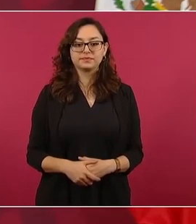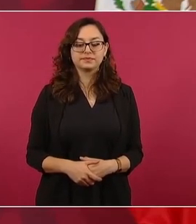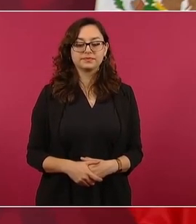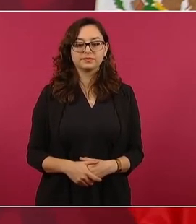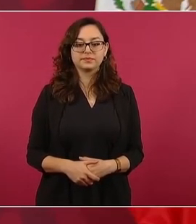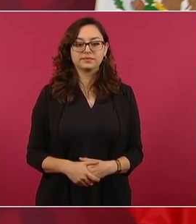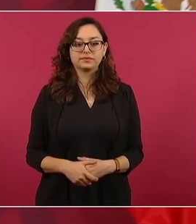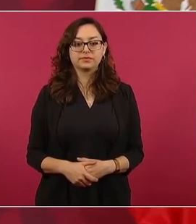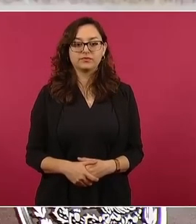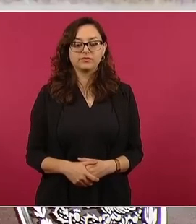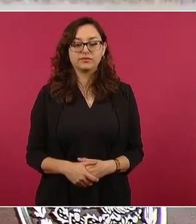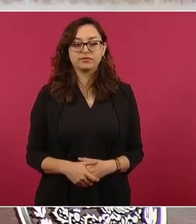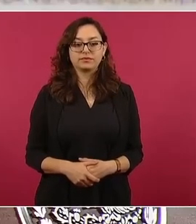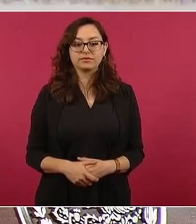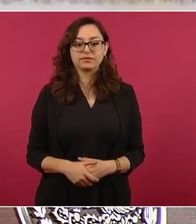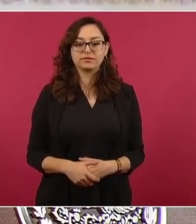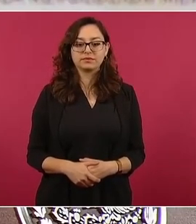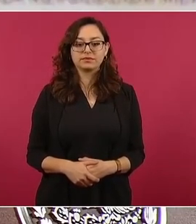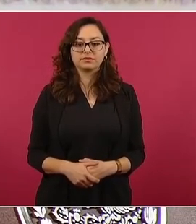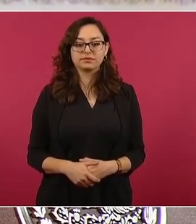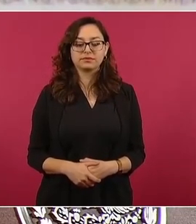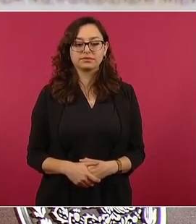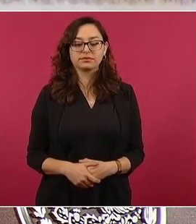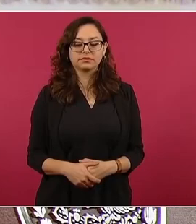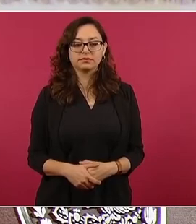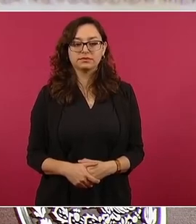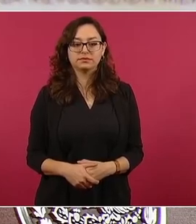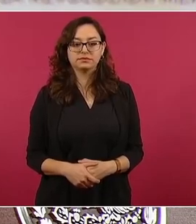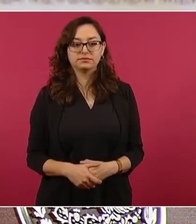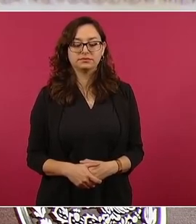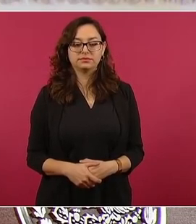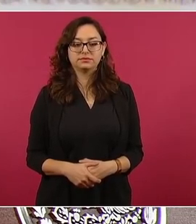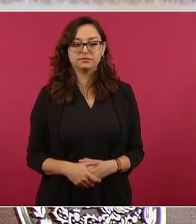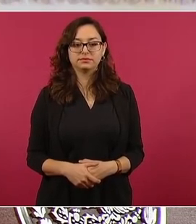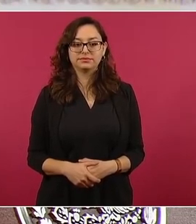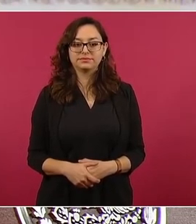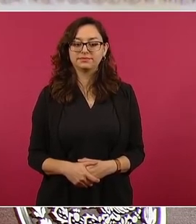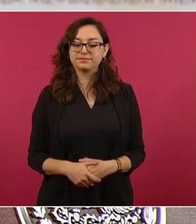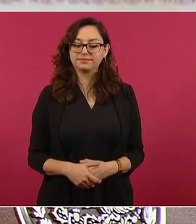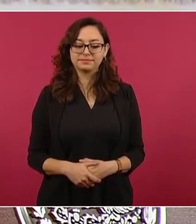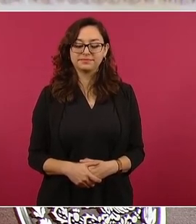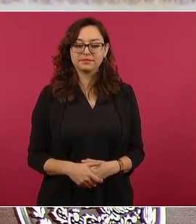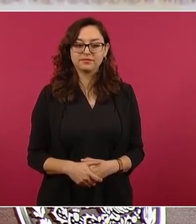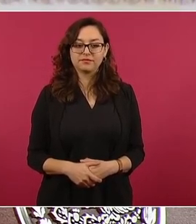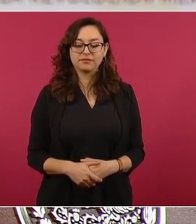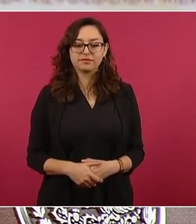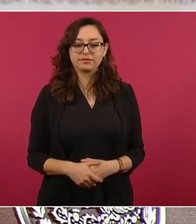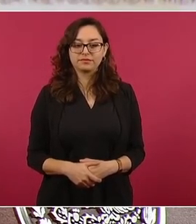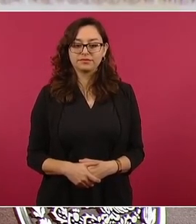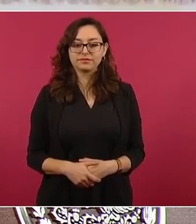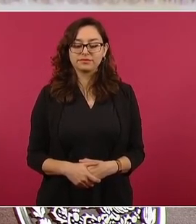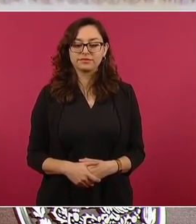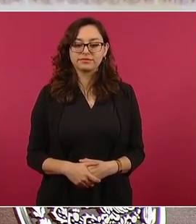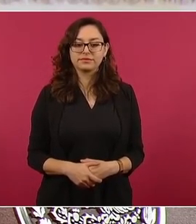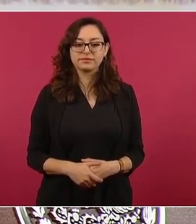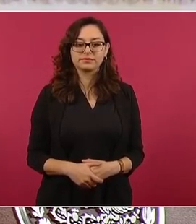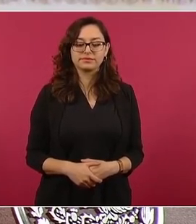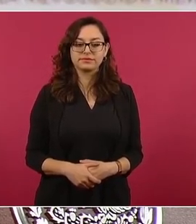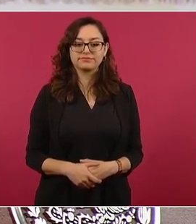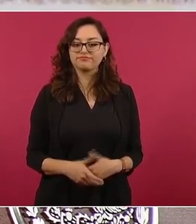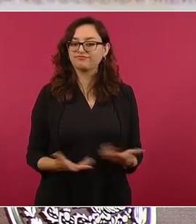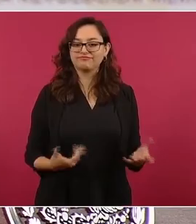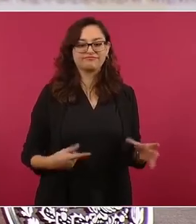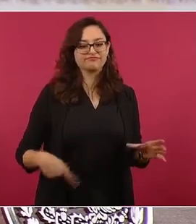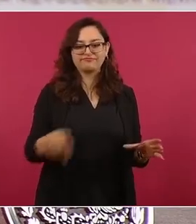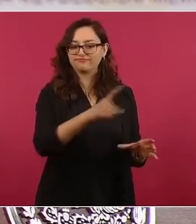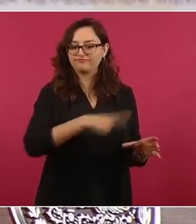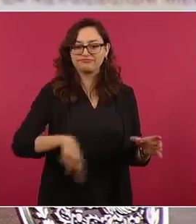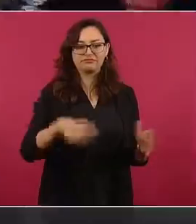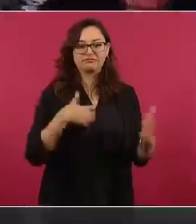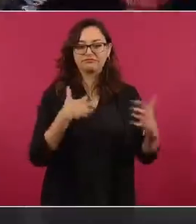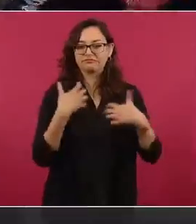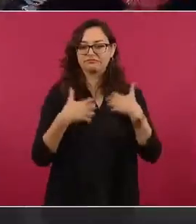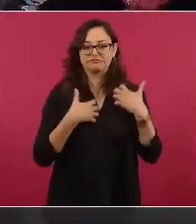obnubilados,